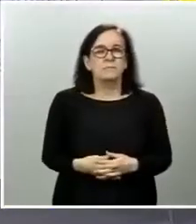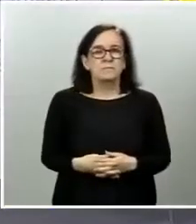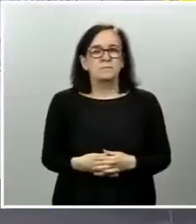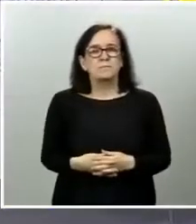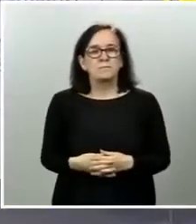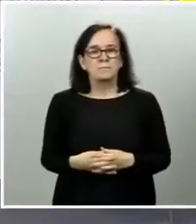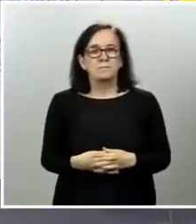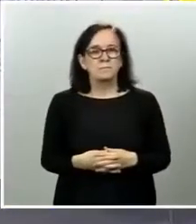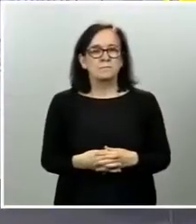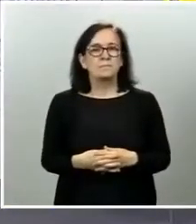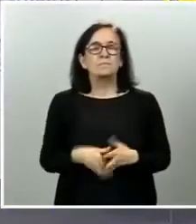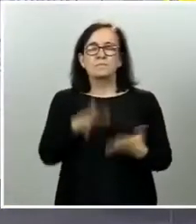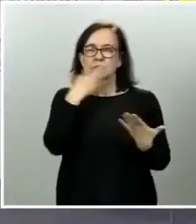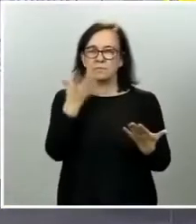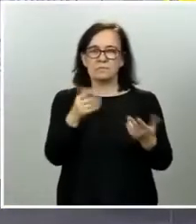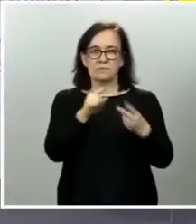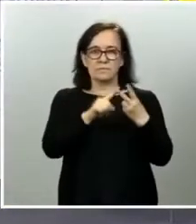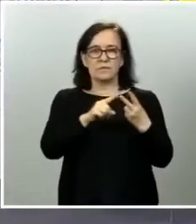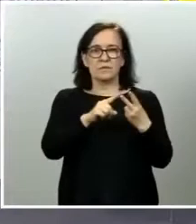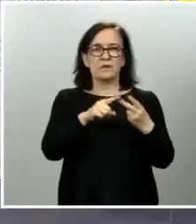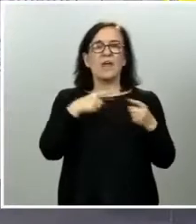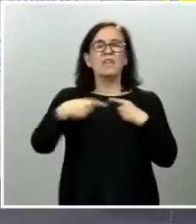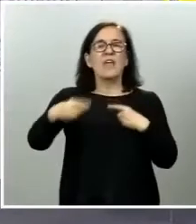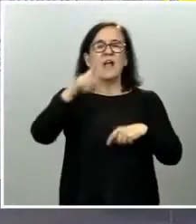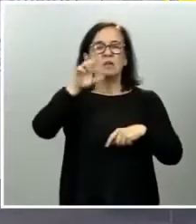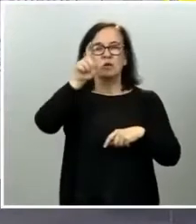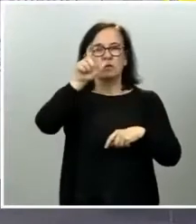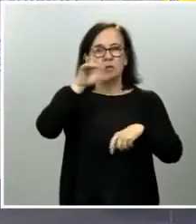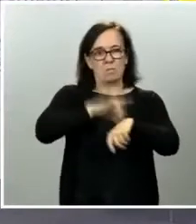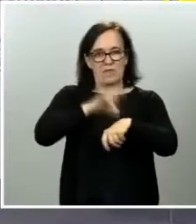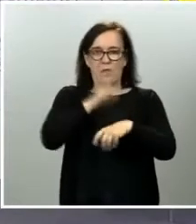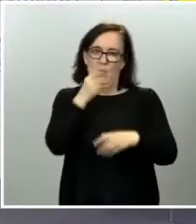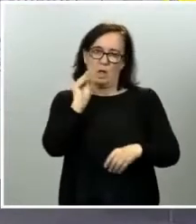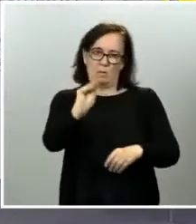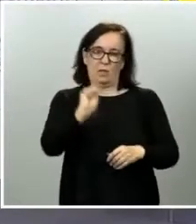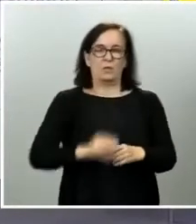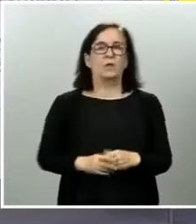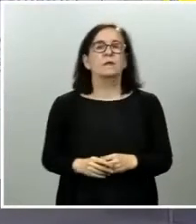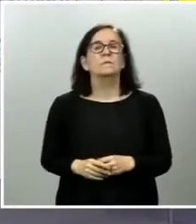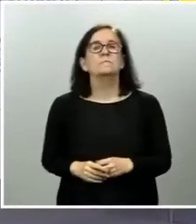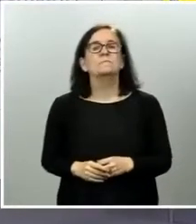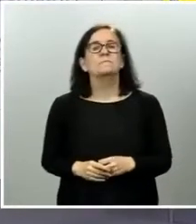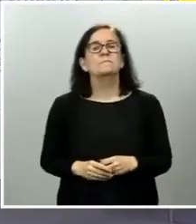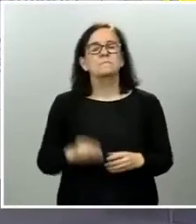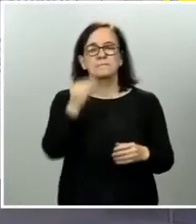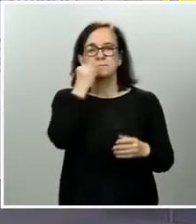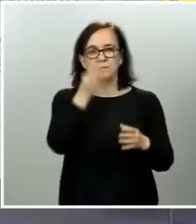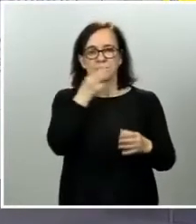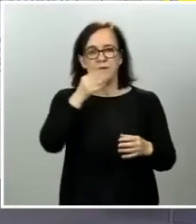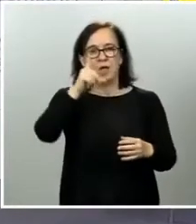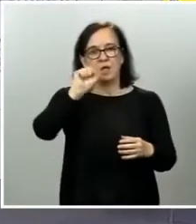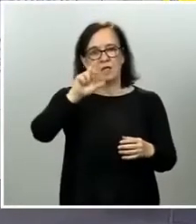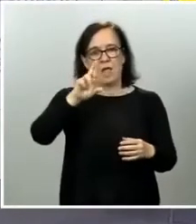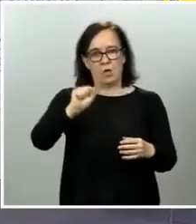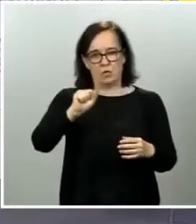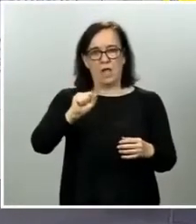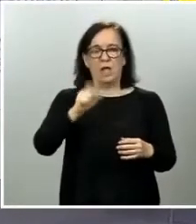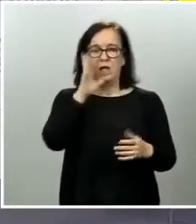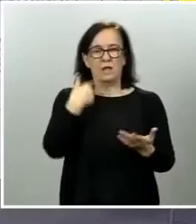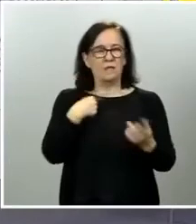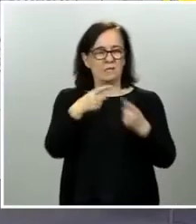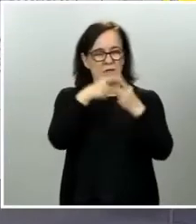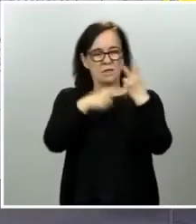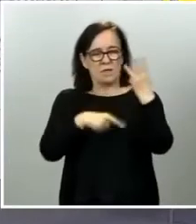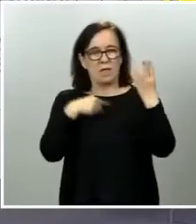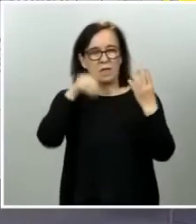Ahora es turno de preguntas para Diario Médico. Adelante. Hola, buenas tardes. Soy Laura Gutiérrez de Diario Médico. Tenía algunas preguntas